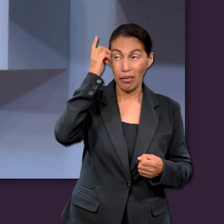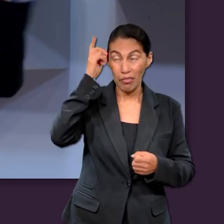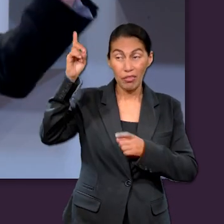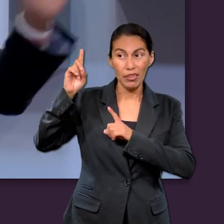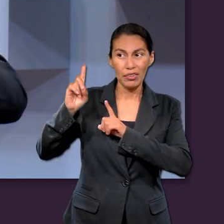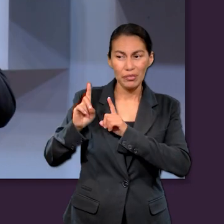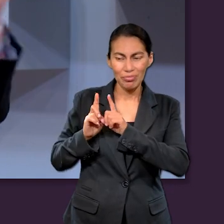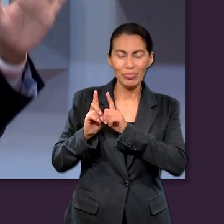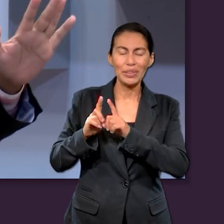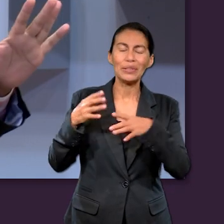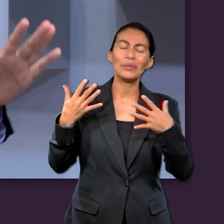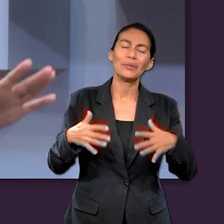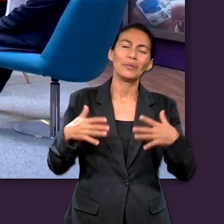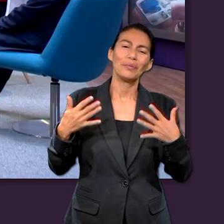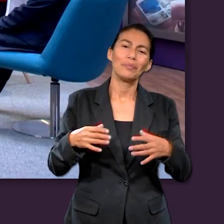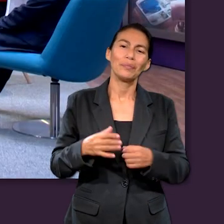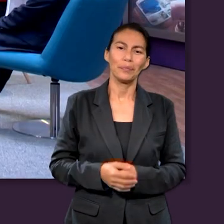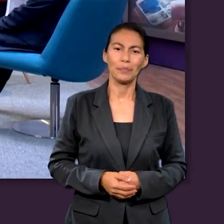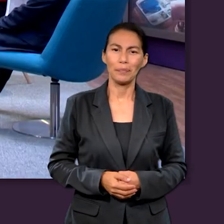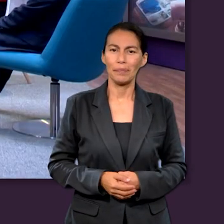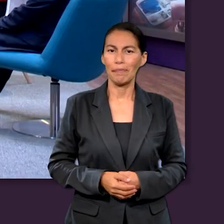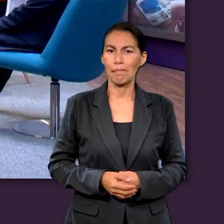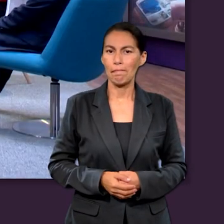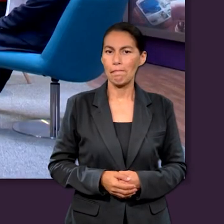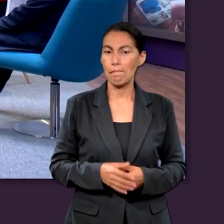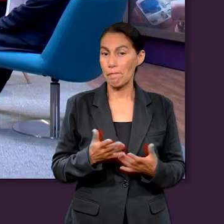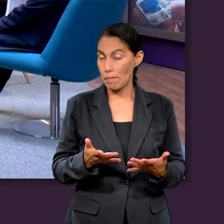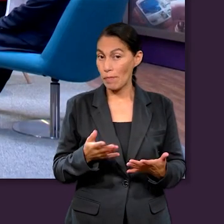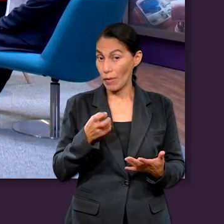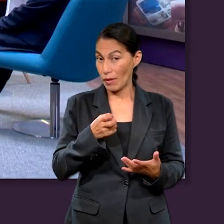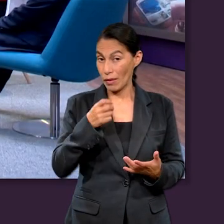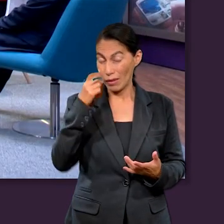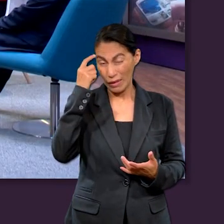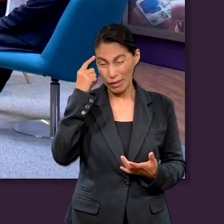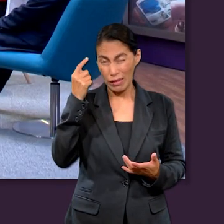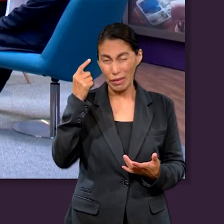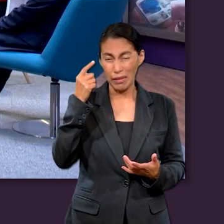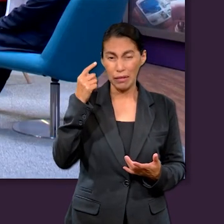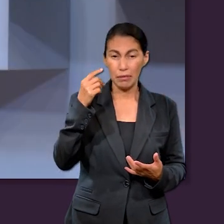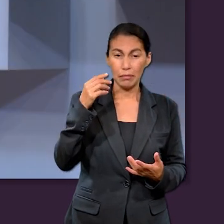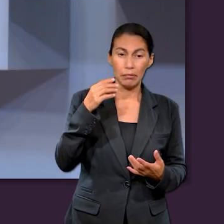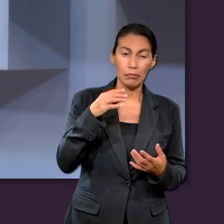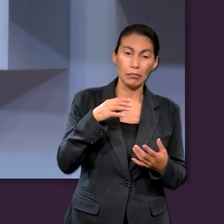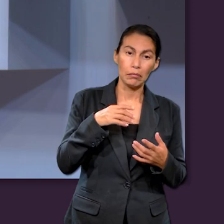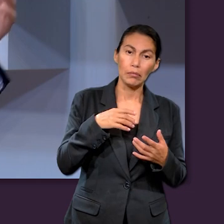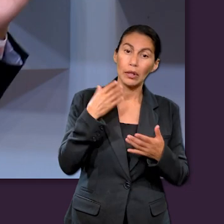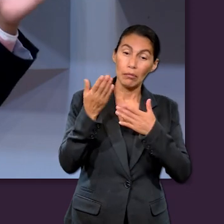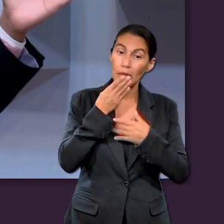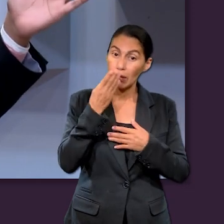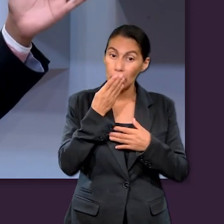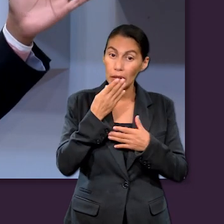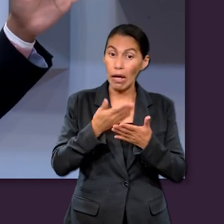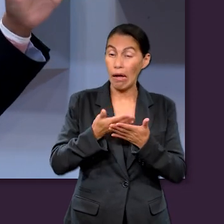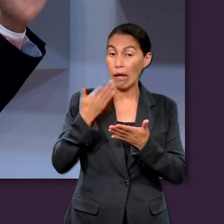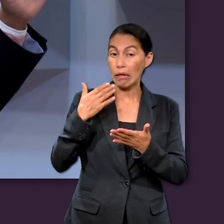incluso la muerte es algo que no tiene poder sobre él cuando Dios está de su lado. Y con esta misma